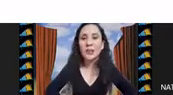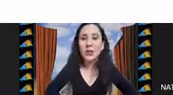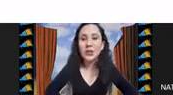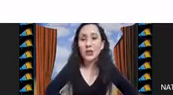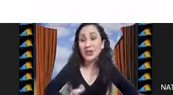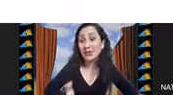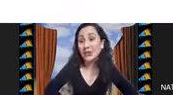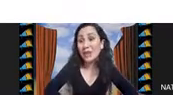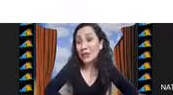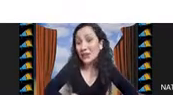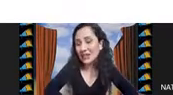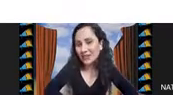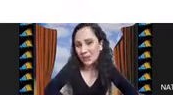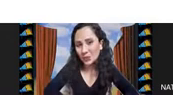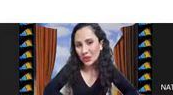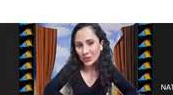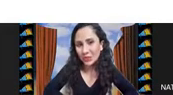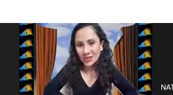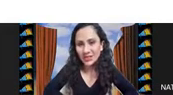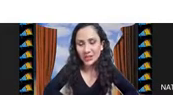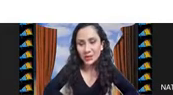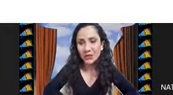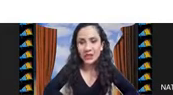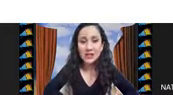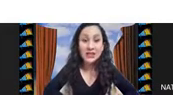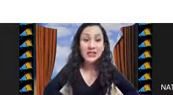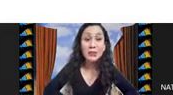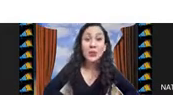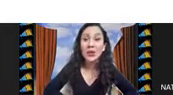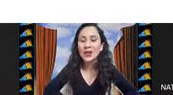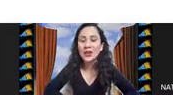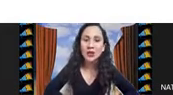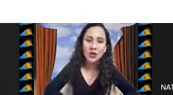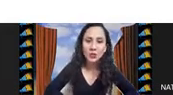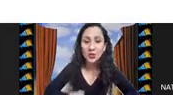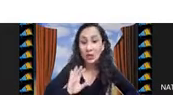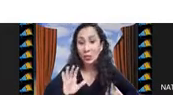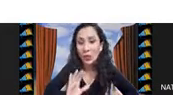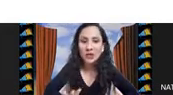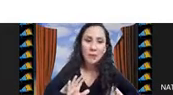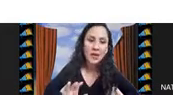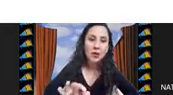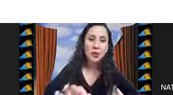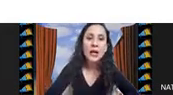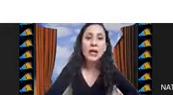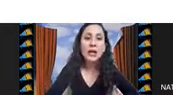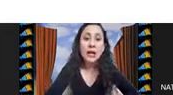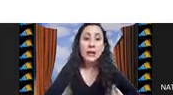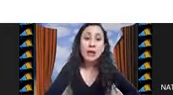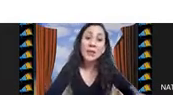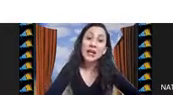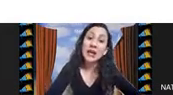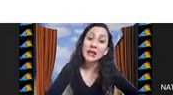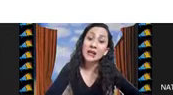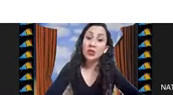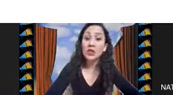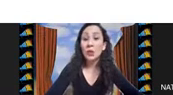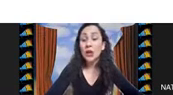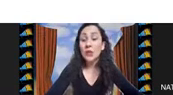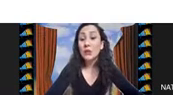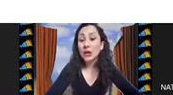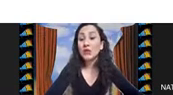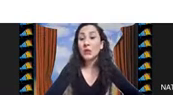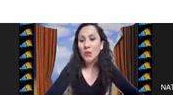optimización en EP duros que todavía no entendemos por qué son fáciles o difíciles y por qué los algoritmos se comportan bien o mal también la